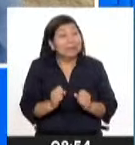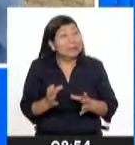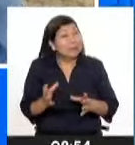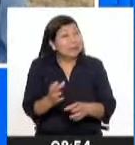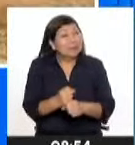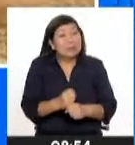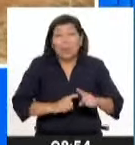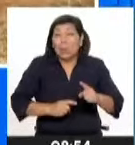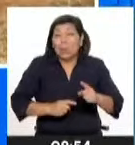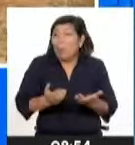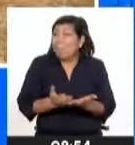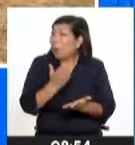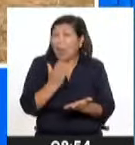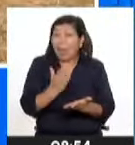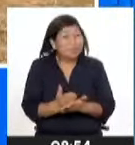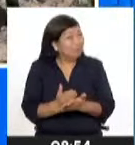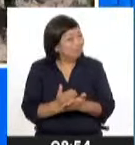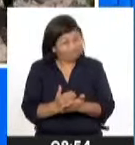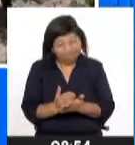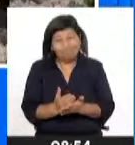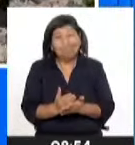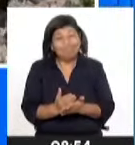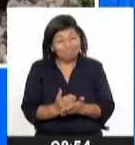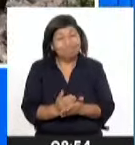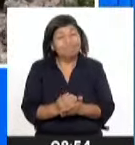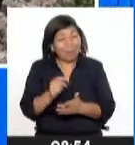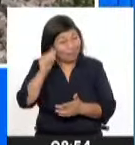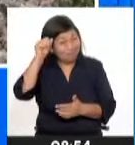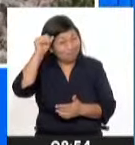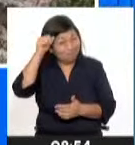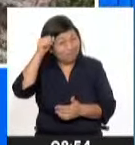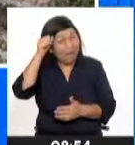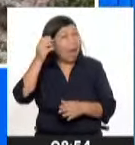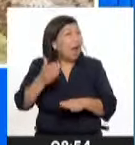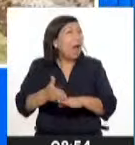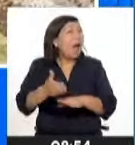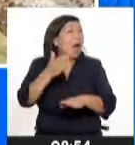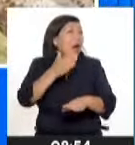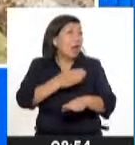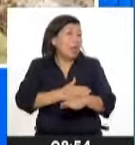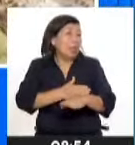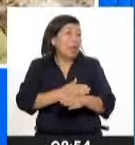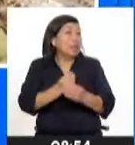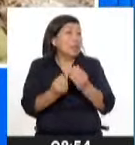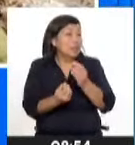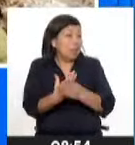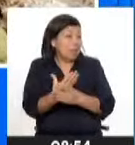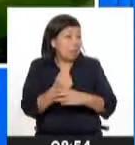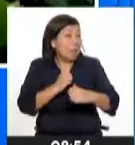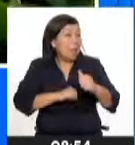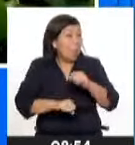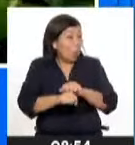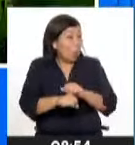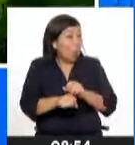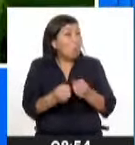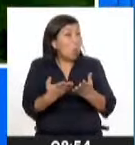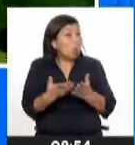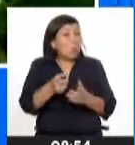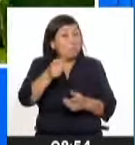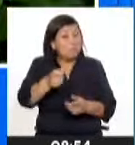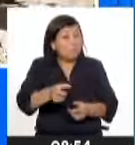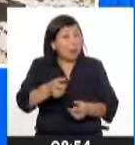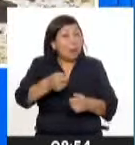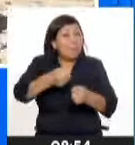sufrido algún tipo de catástrofe. Recuerda que desde septiembre también del año pasado, muchos agricultores